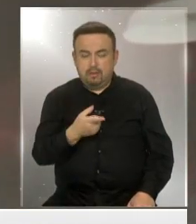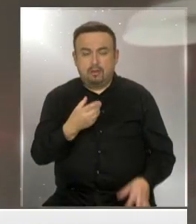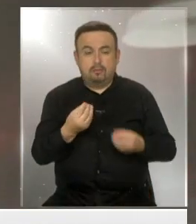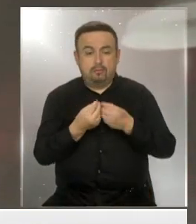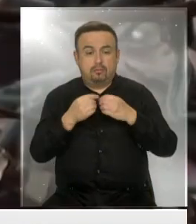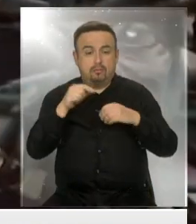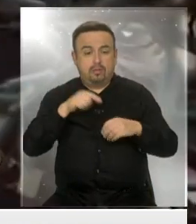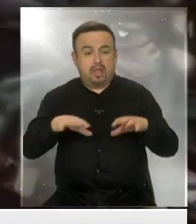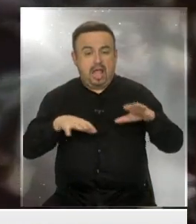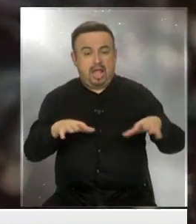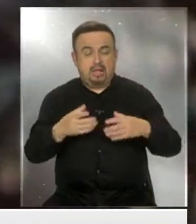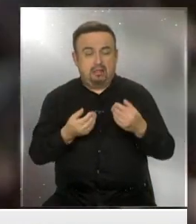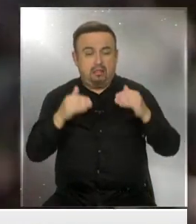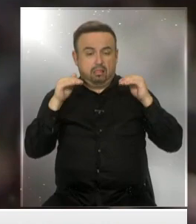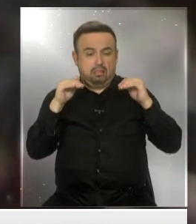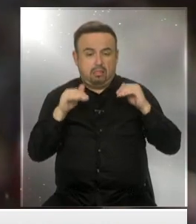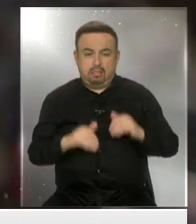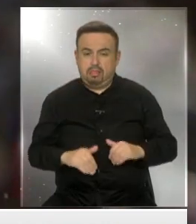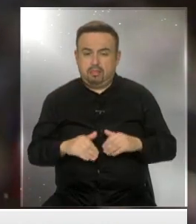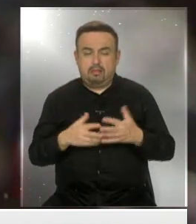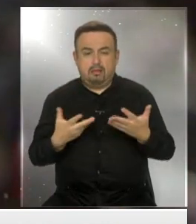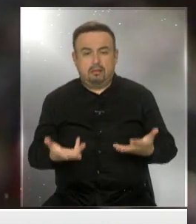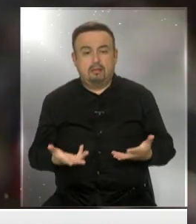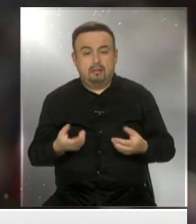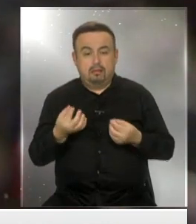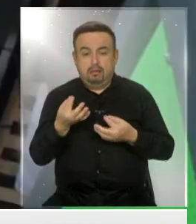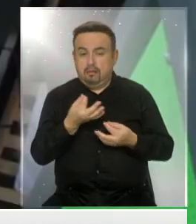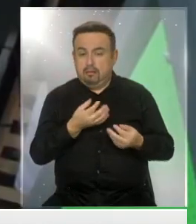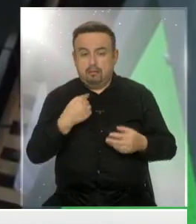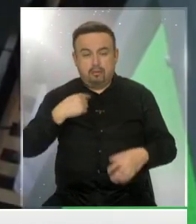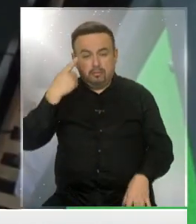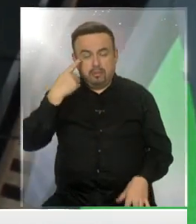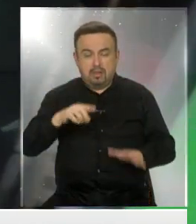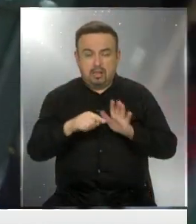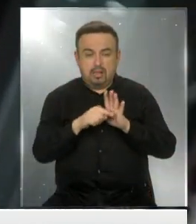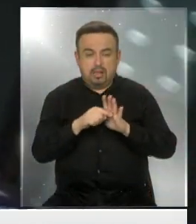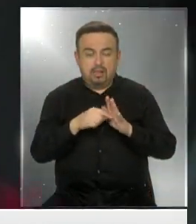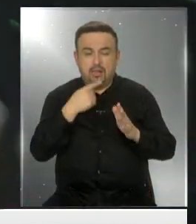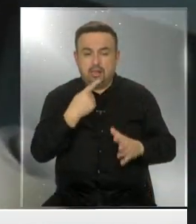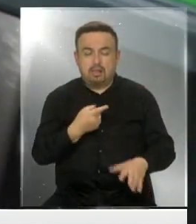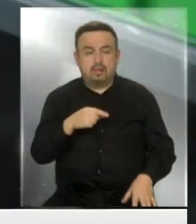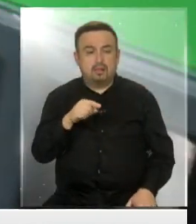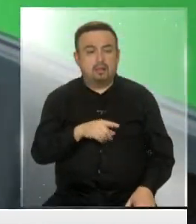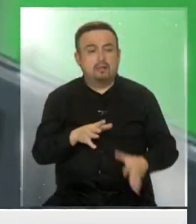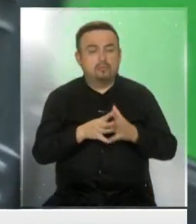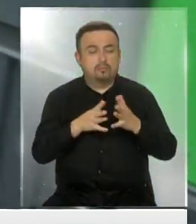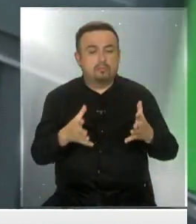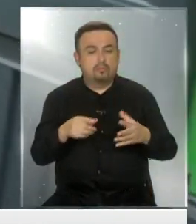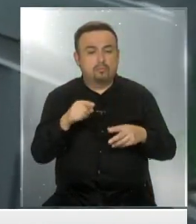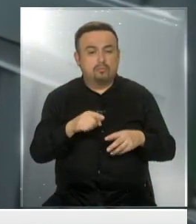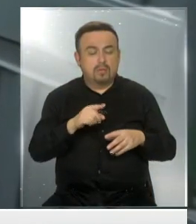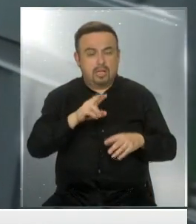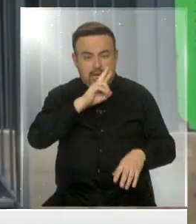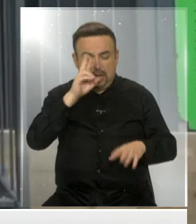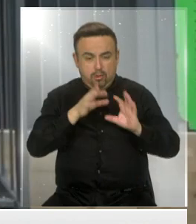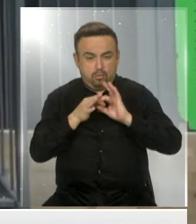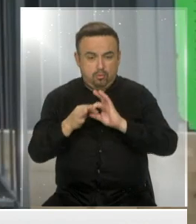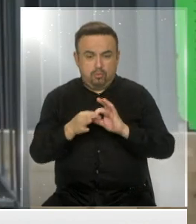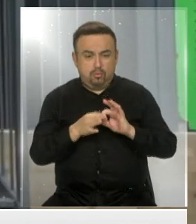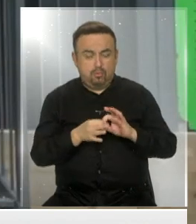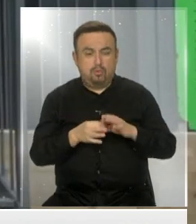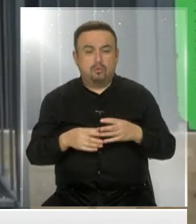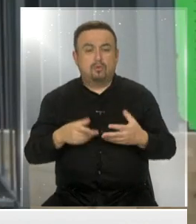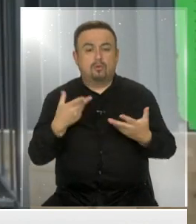hundimiento de la actividad económica que ha superado los cálculos más pesimistas. Según distintas organizaciones de Reino Unido, debido al